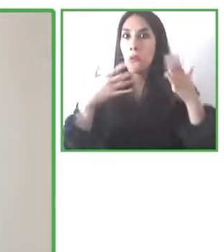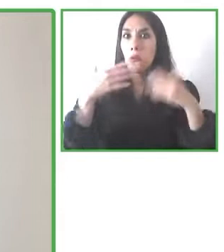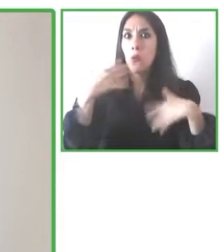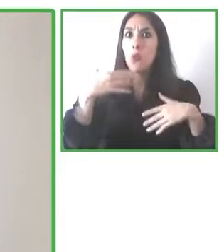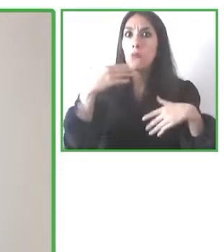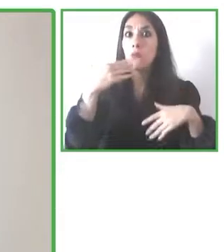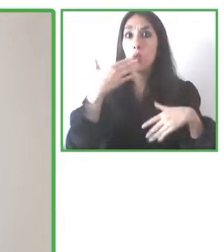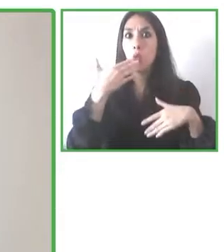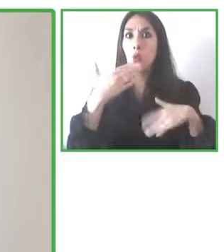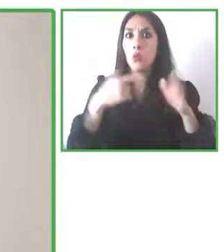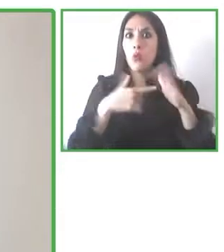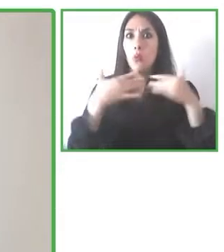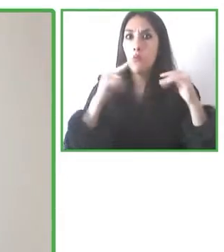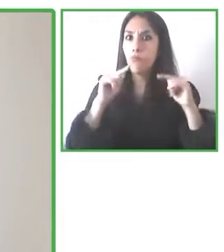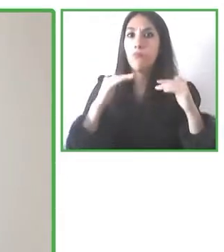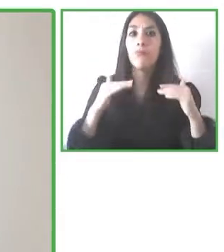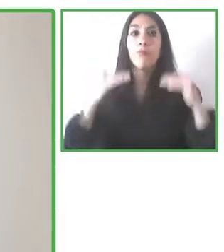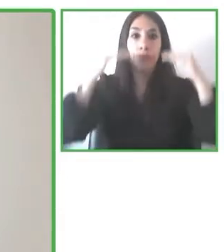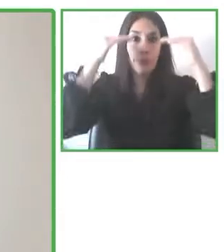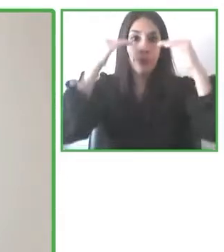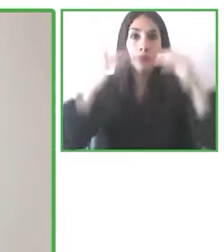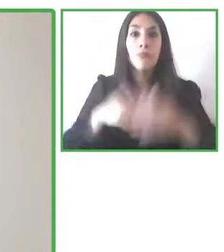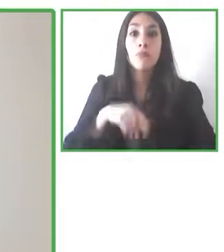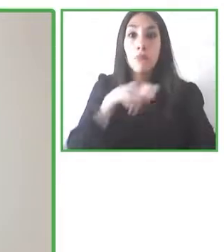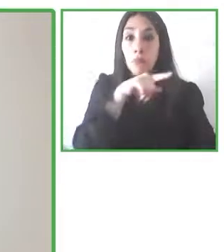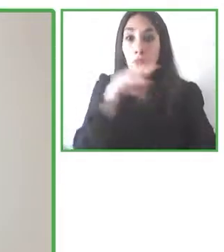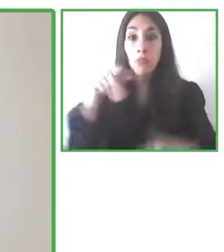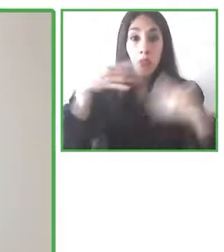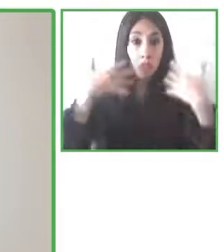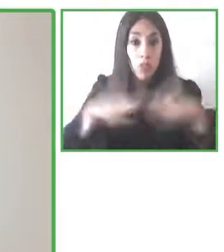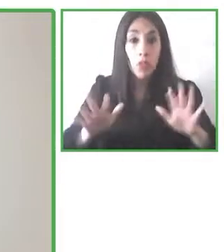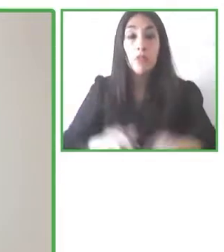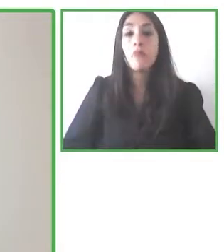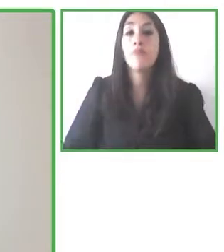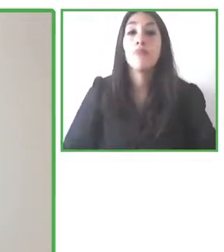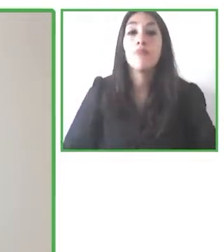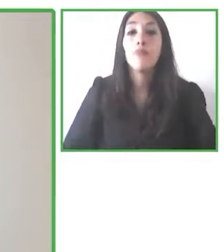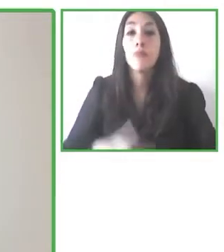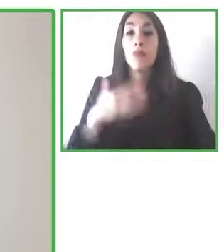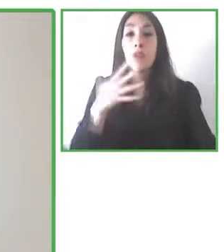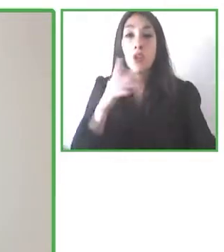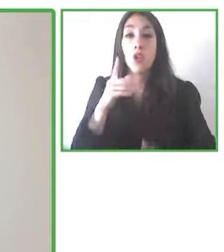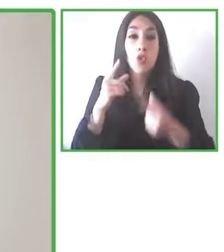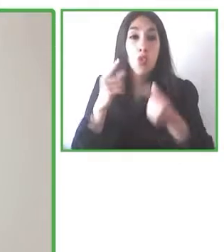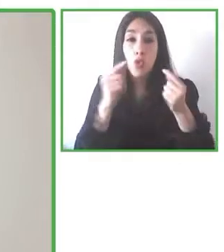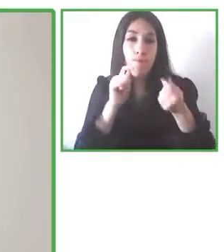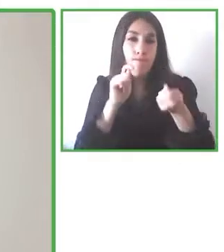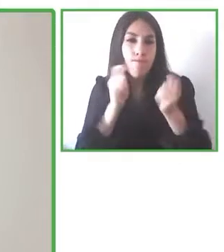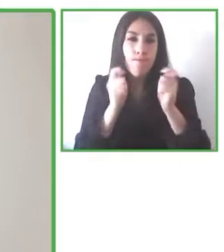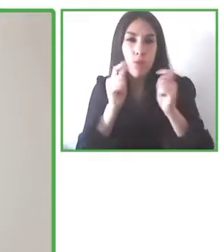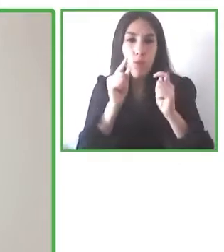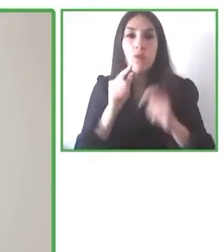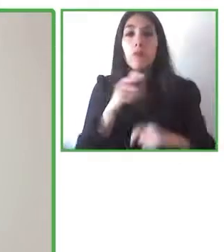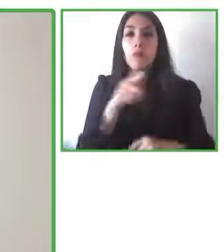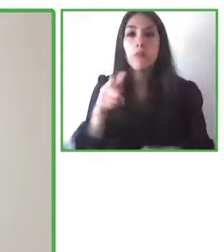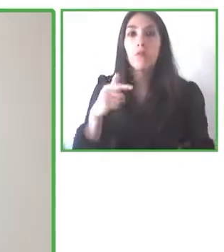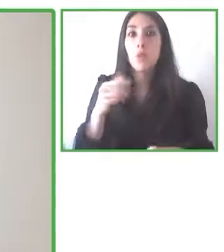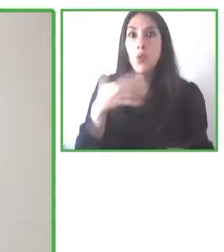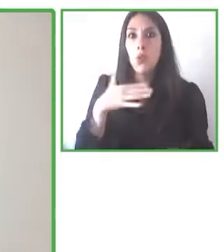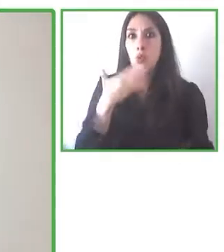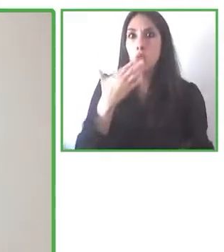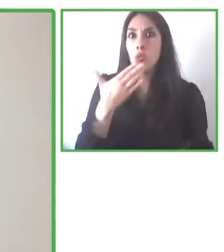traducido a distintos idiomas, estáis en la senda correcta, a mi entender, y desde luego será muy interesante